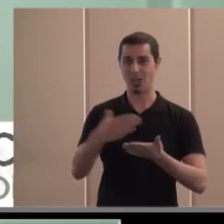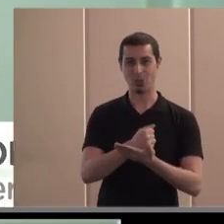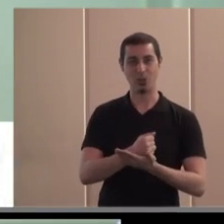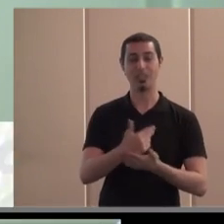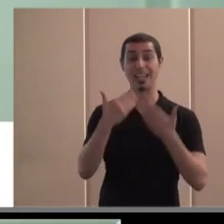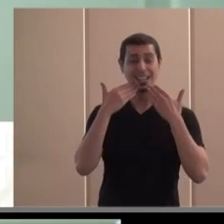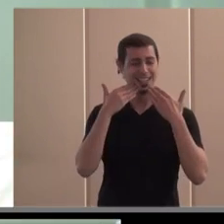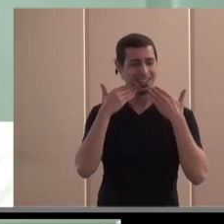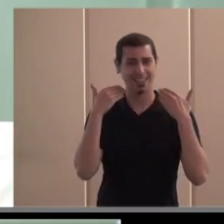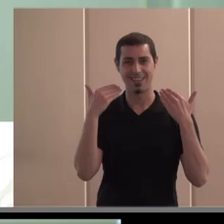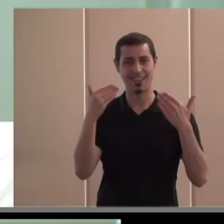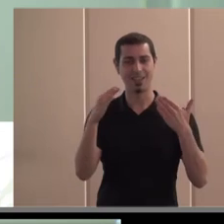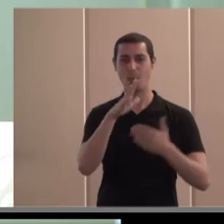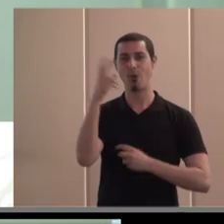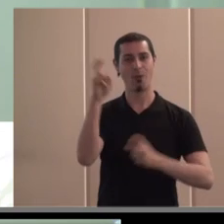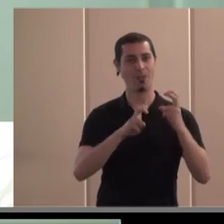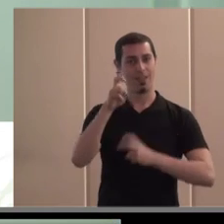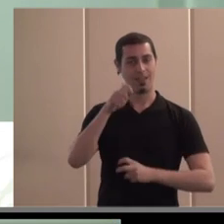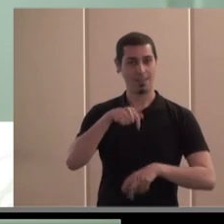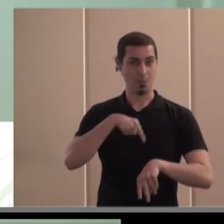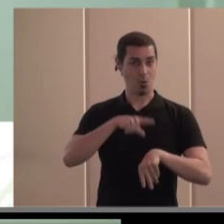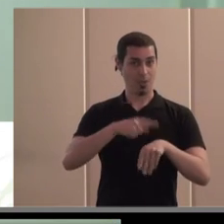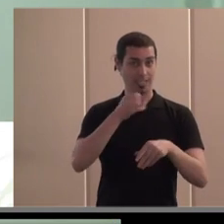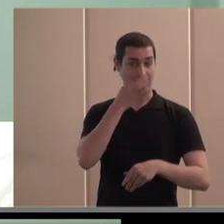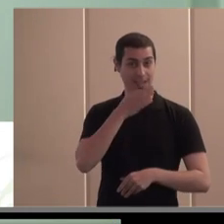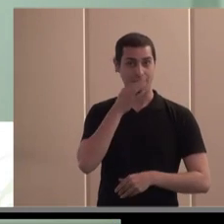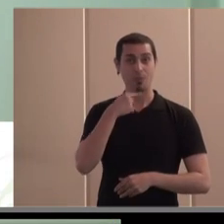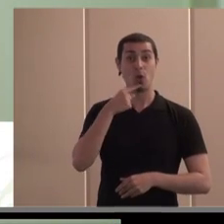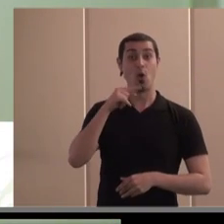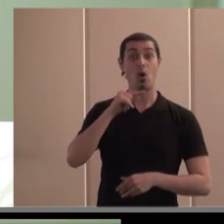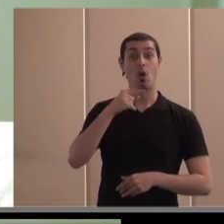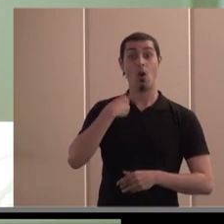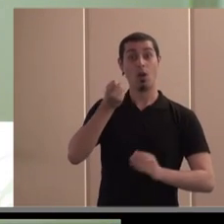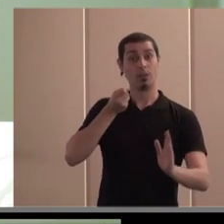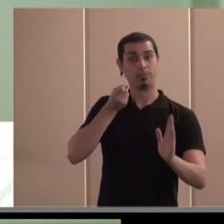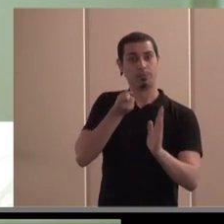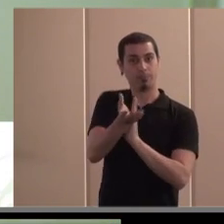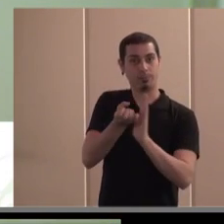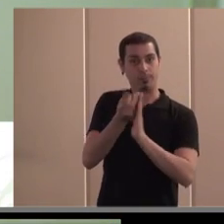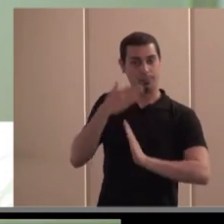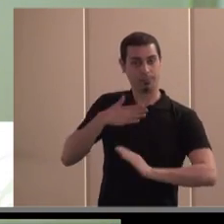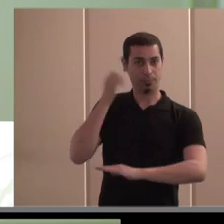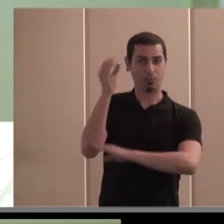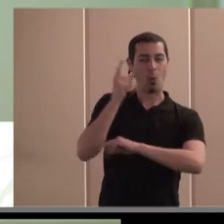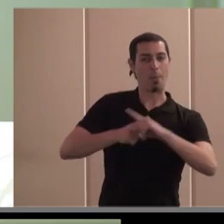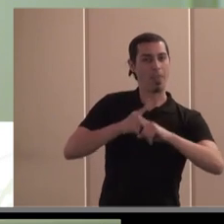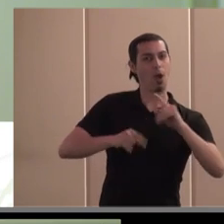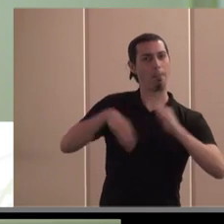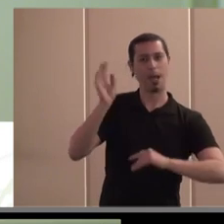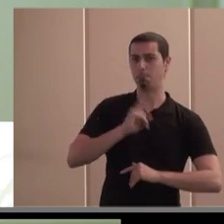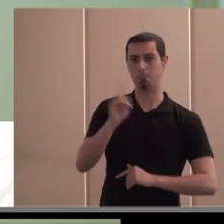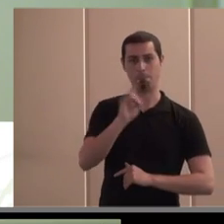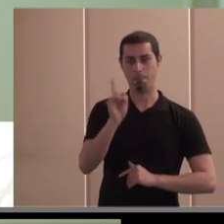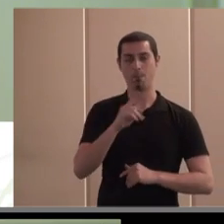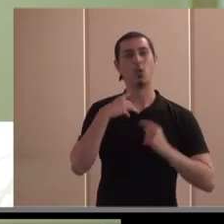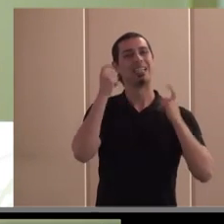gracias por acompañarnos en este rato. Yo durante el tiempo que tengo a disposición, que no va a ser más de media hora, voy a